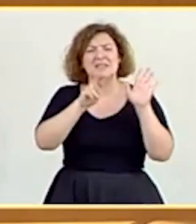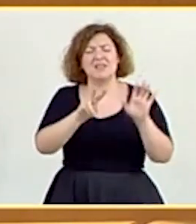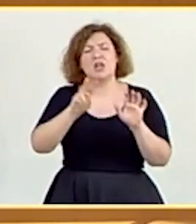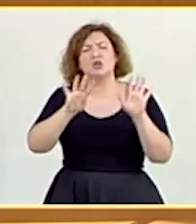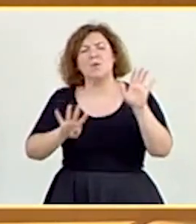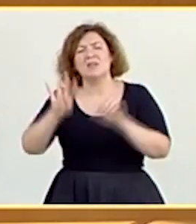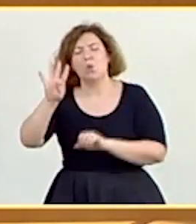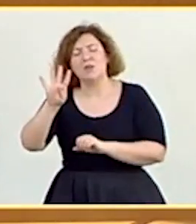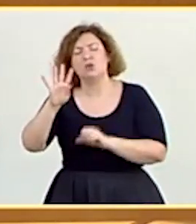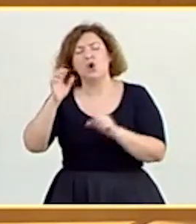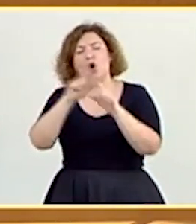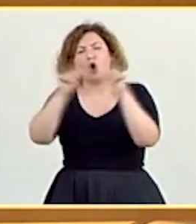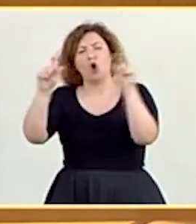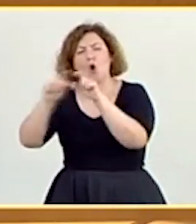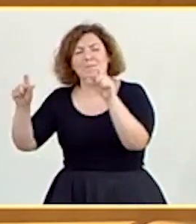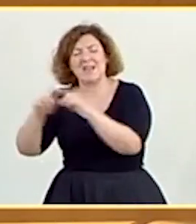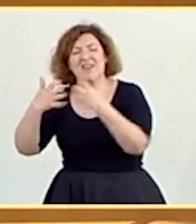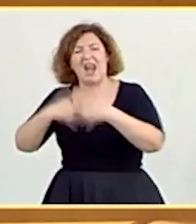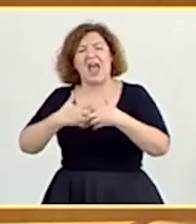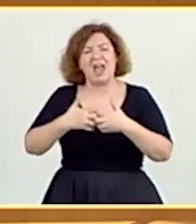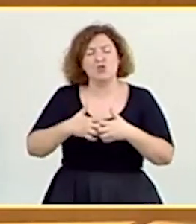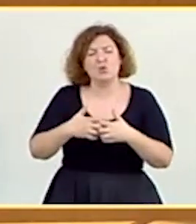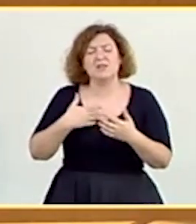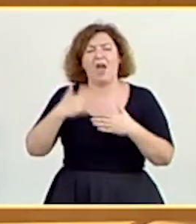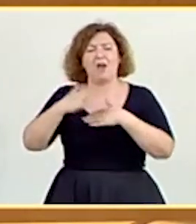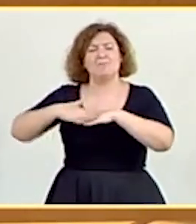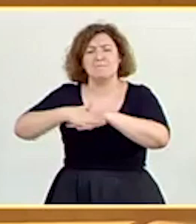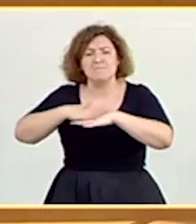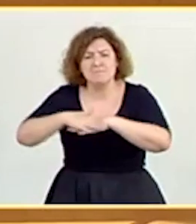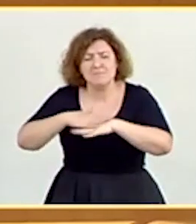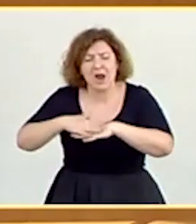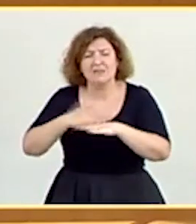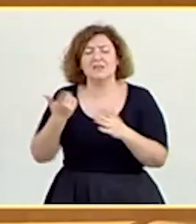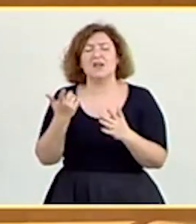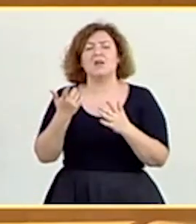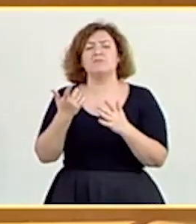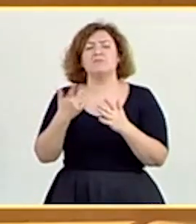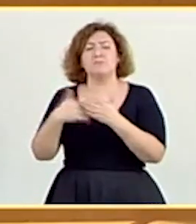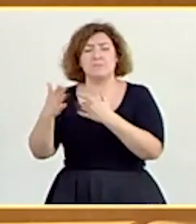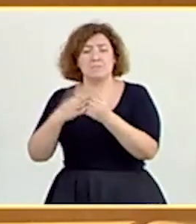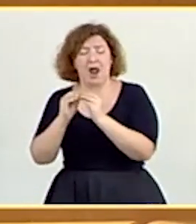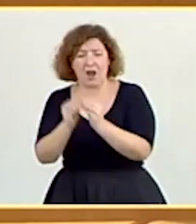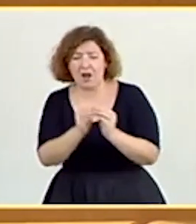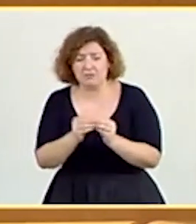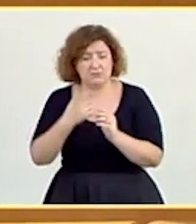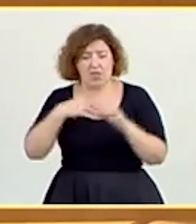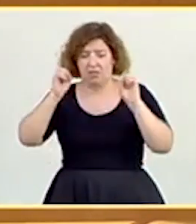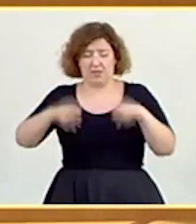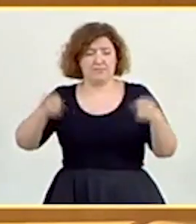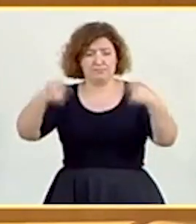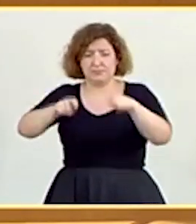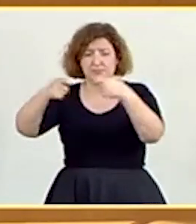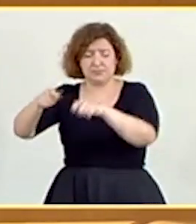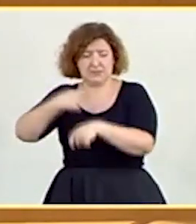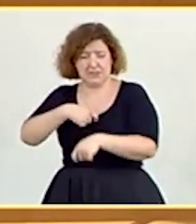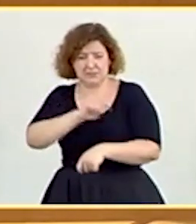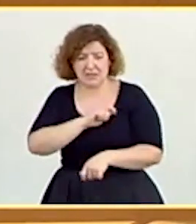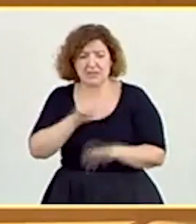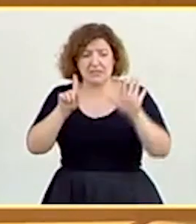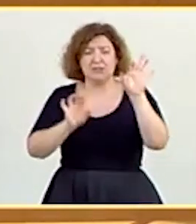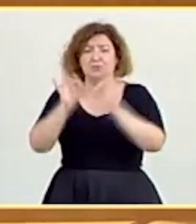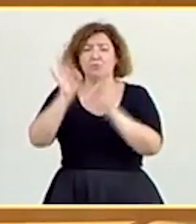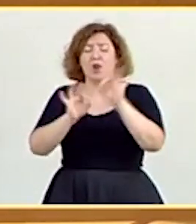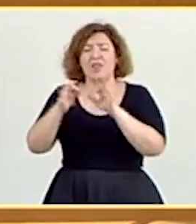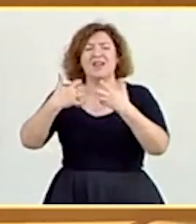la industria manufacturera o extractiva han echado el cierre en España, según la Seguridad Social, no lo decimos nosotros. Hablamos de un 6% del